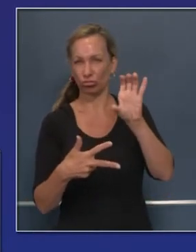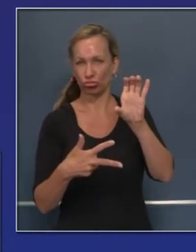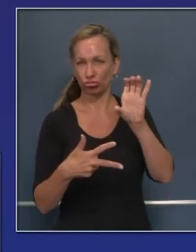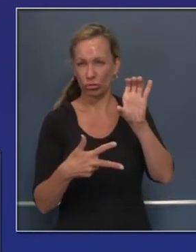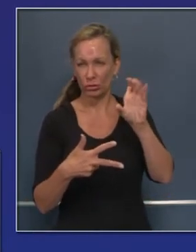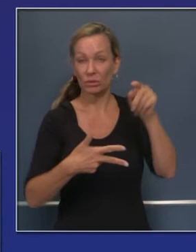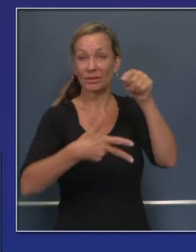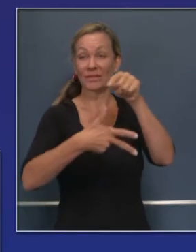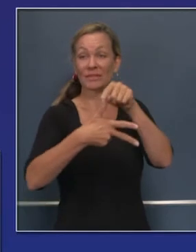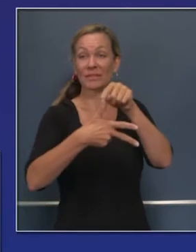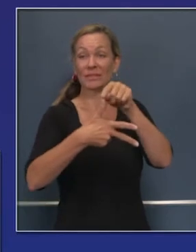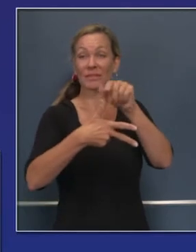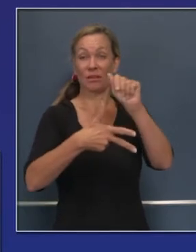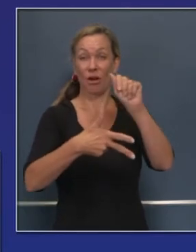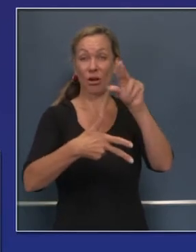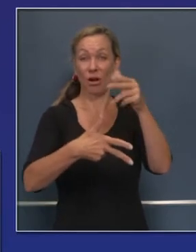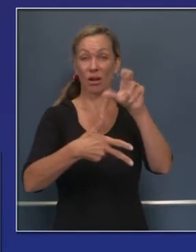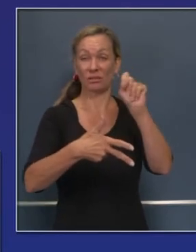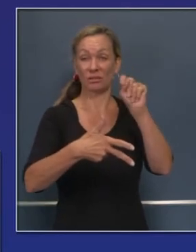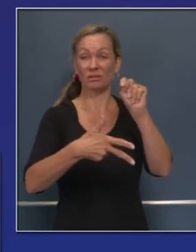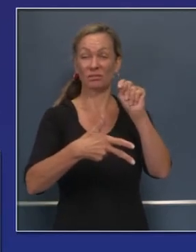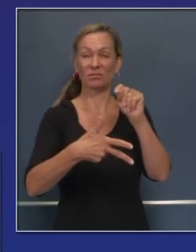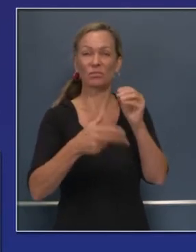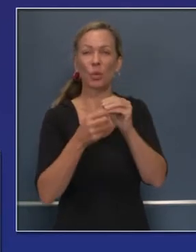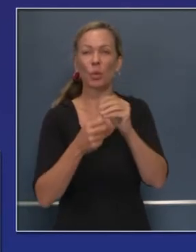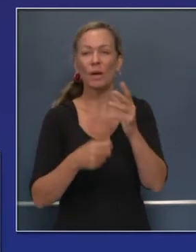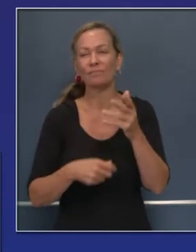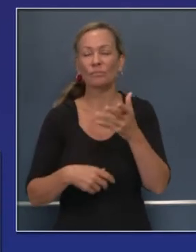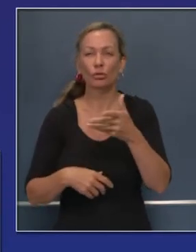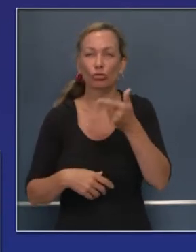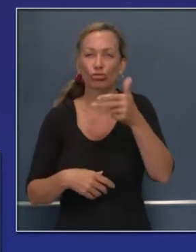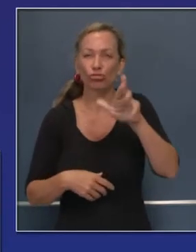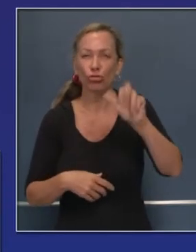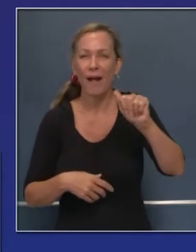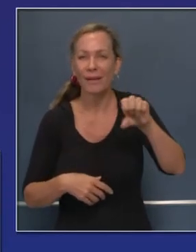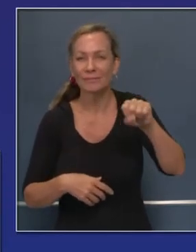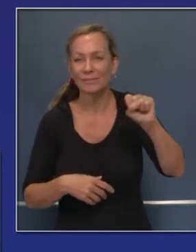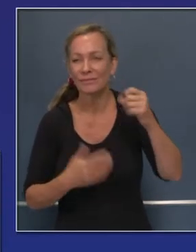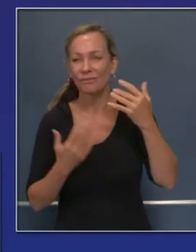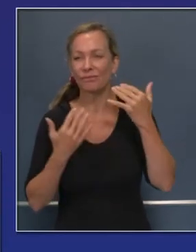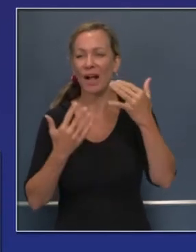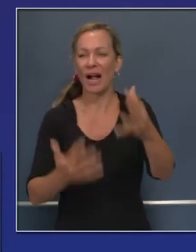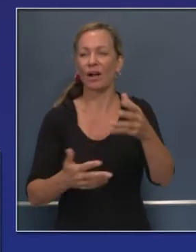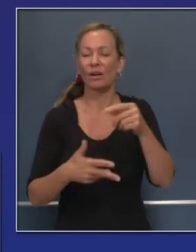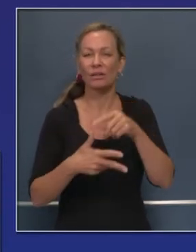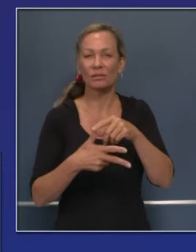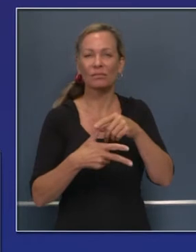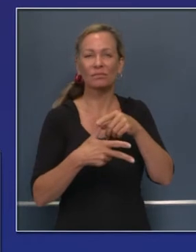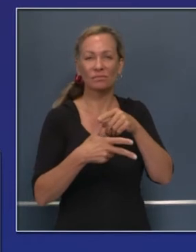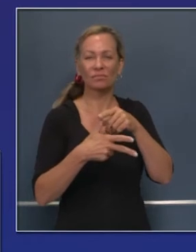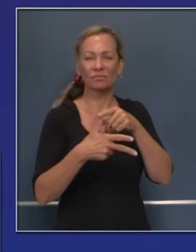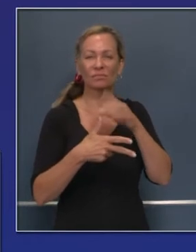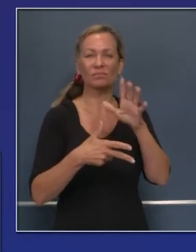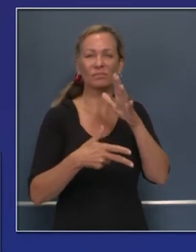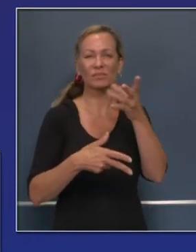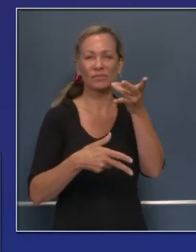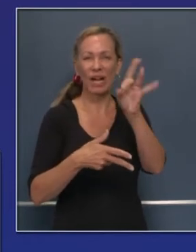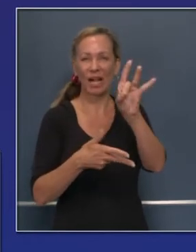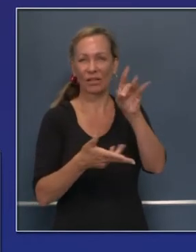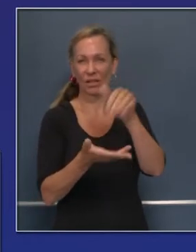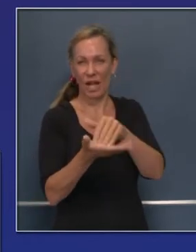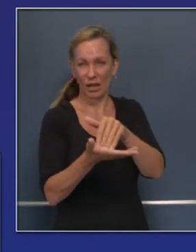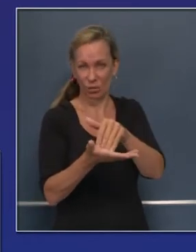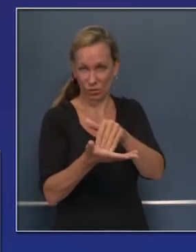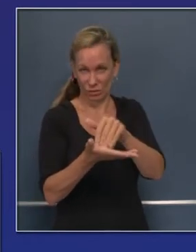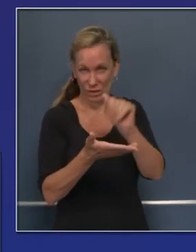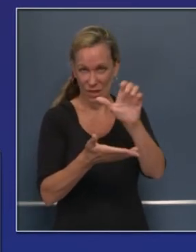activos. El de August es de maleza. Ahí son 178,000 acres.